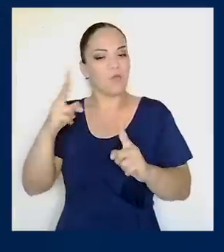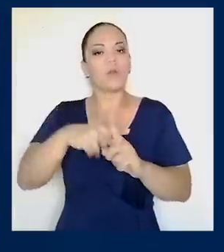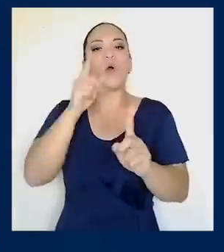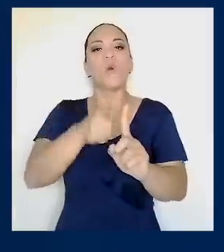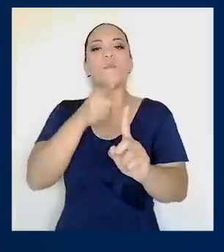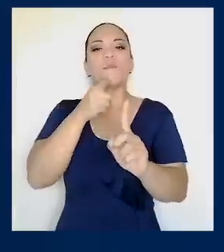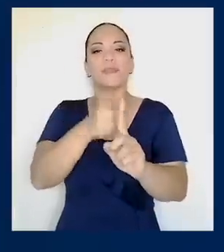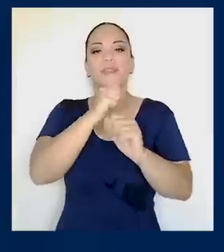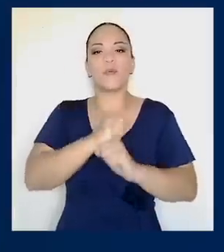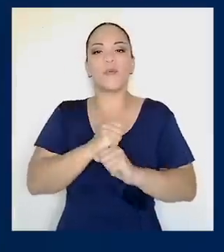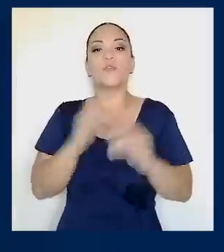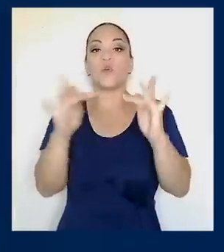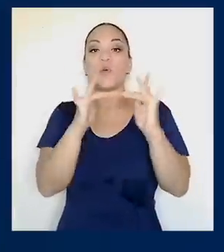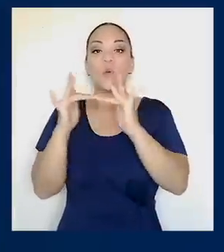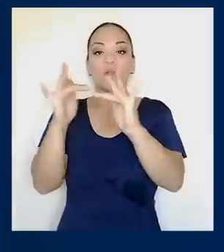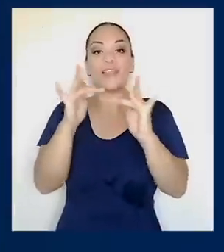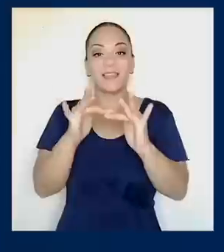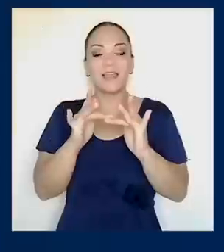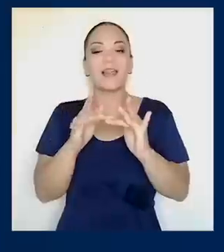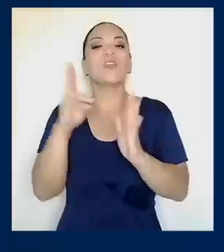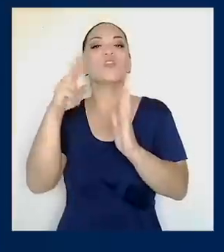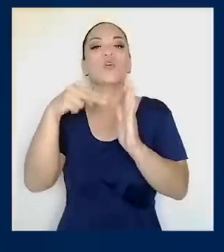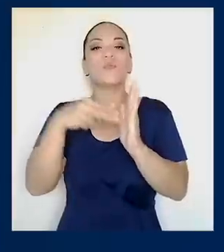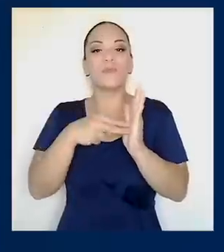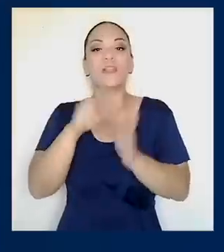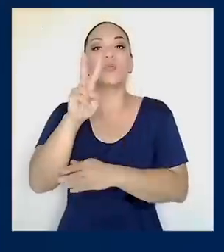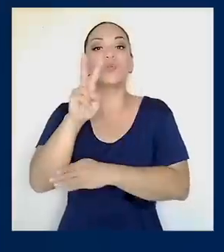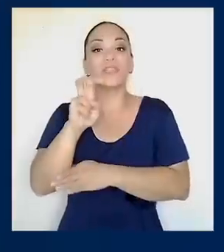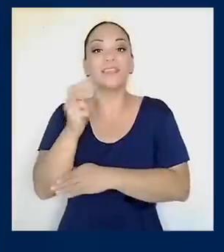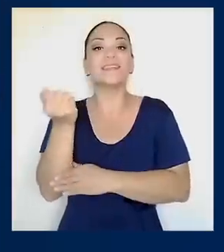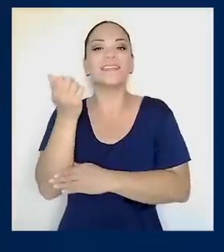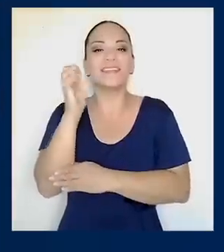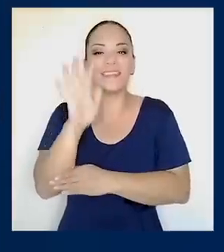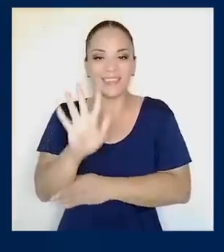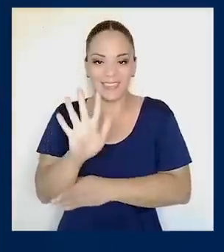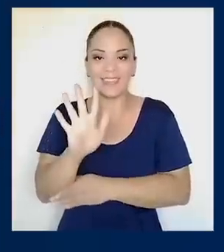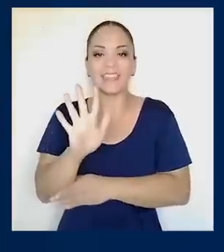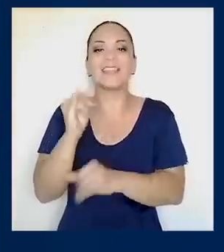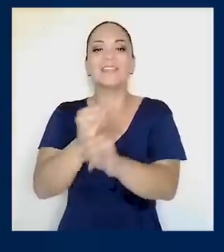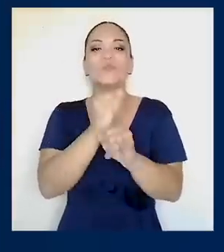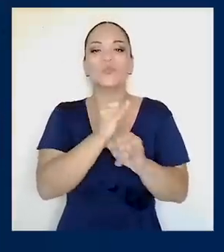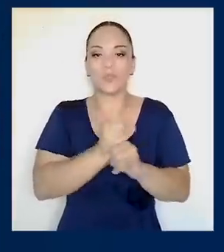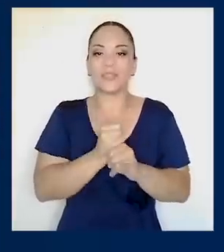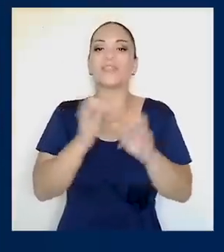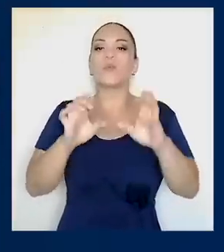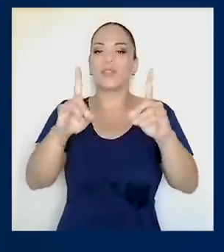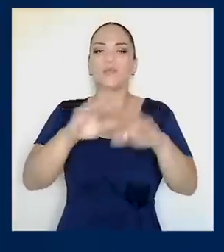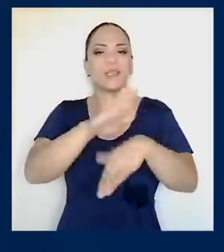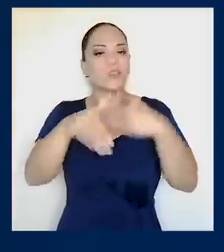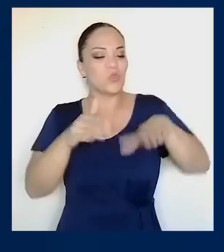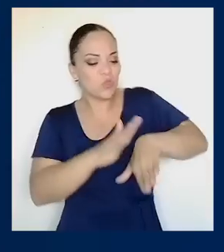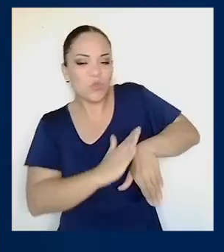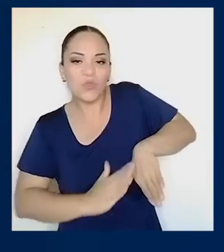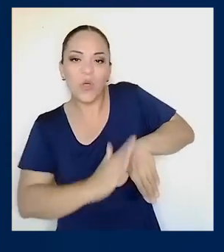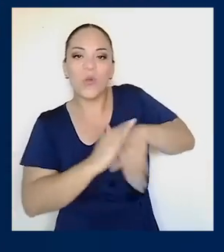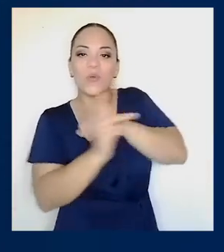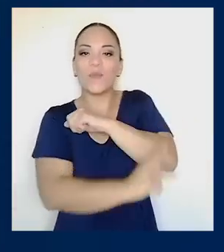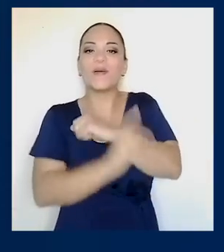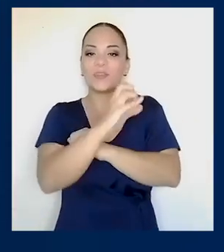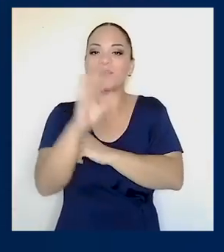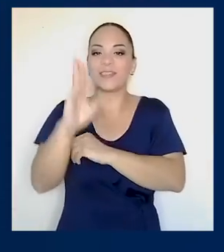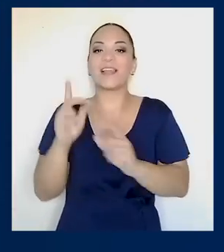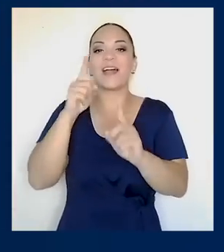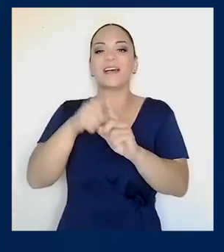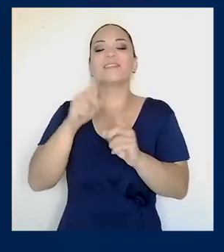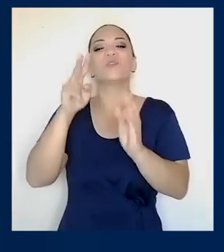mayor brevedad el objetivo total de conectar a 2,215 centros educativos en toda Costa